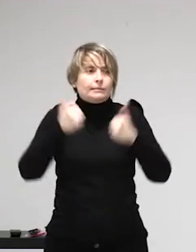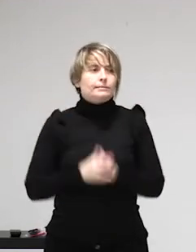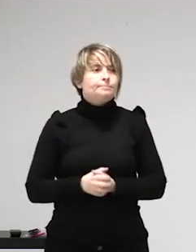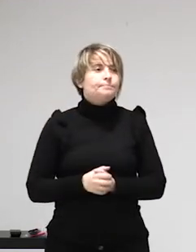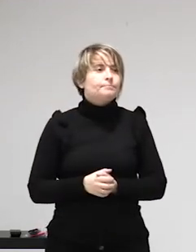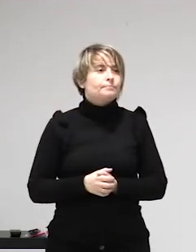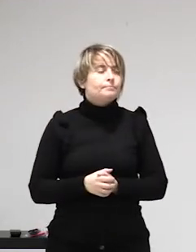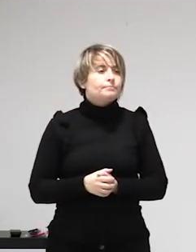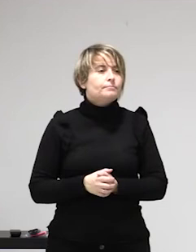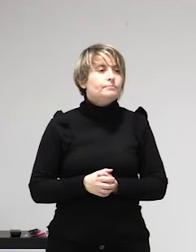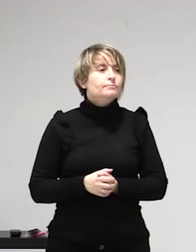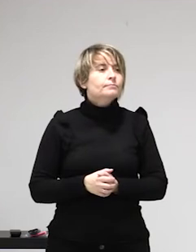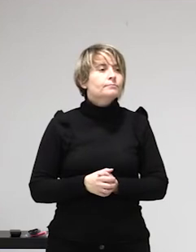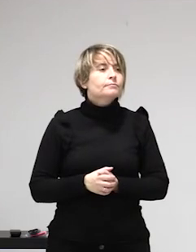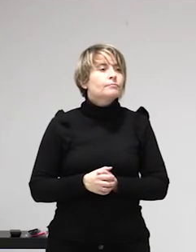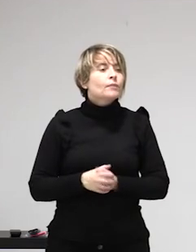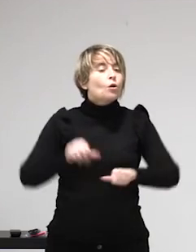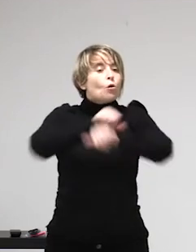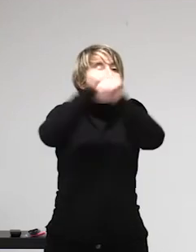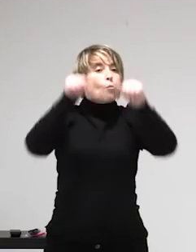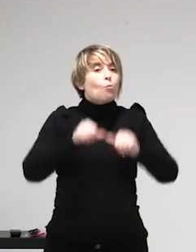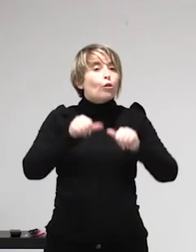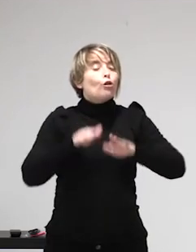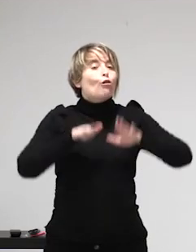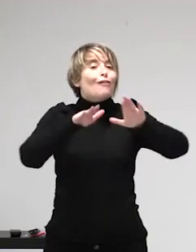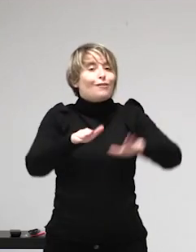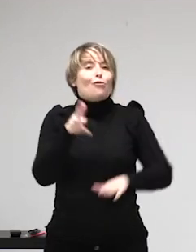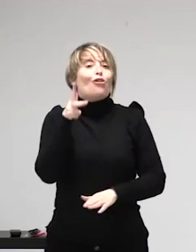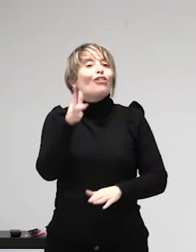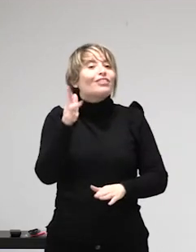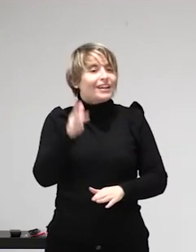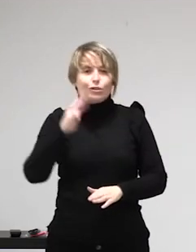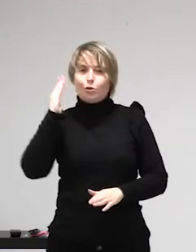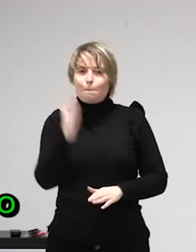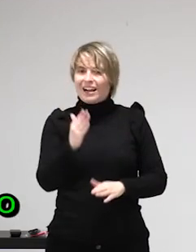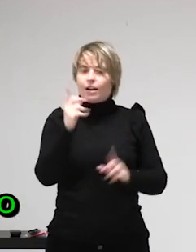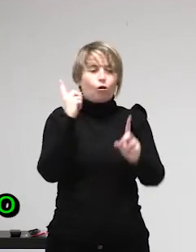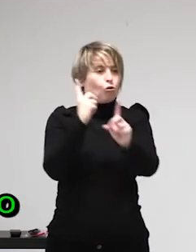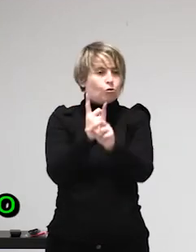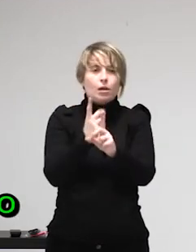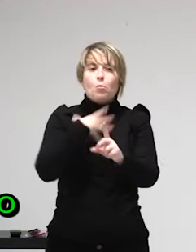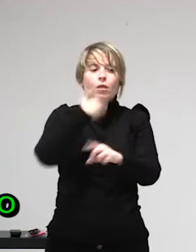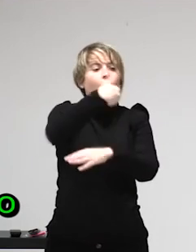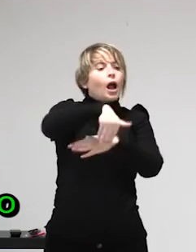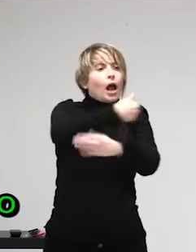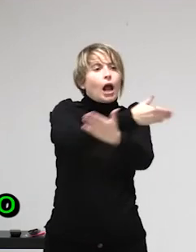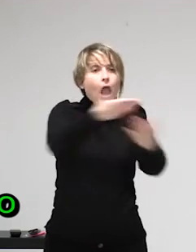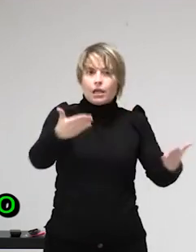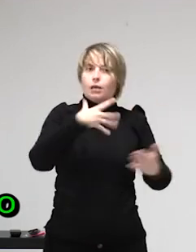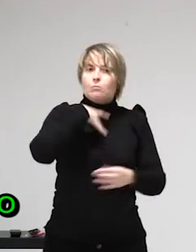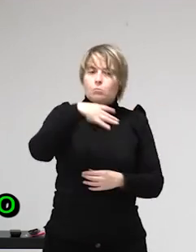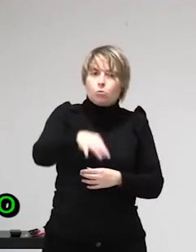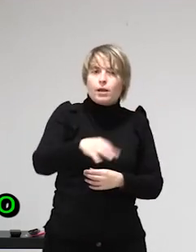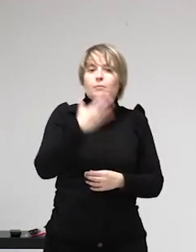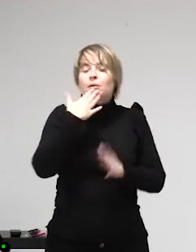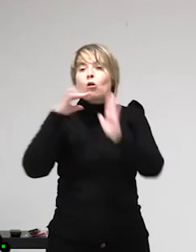es que el Estado está metiéndose en el cuerpo y en la intimidad de las trabajadoras sexuales sino que además nos está definiendo como grupo